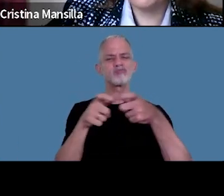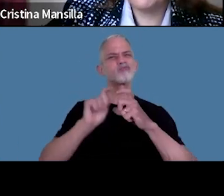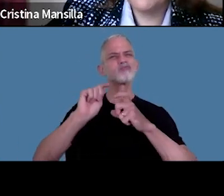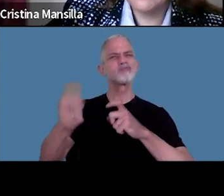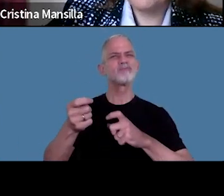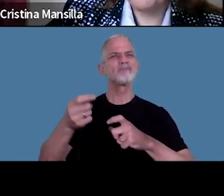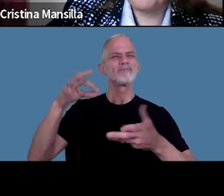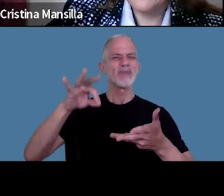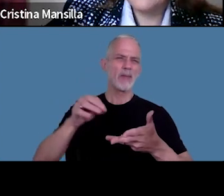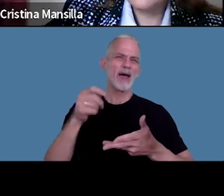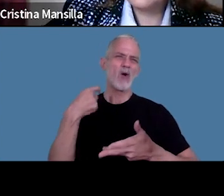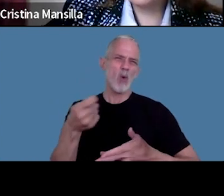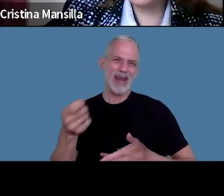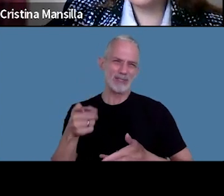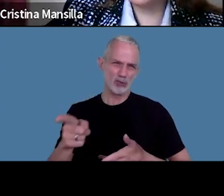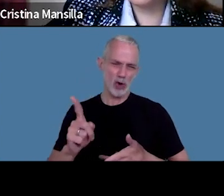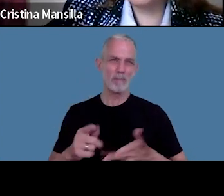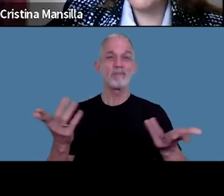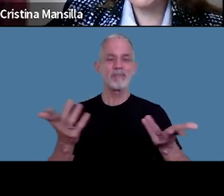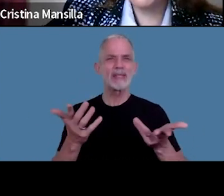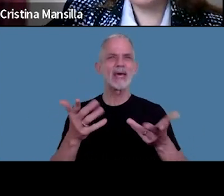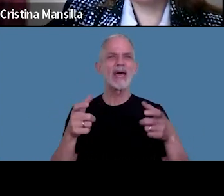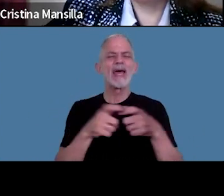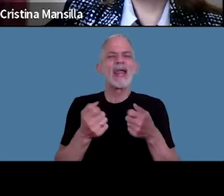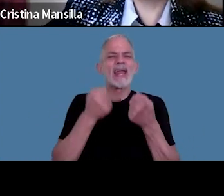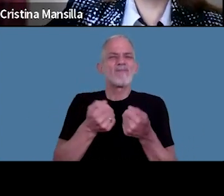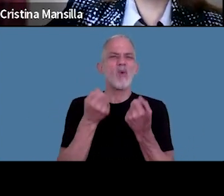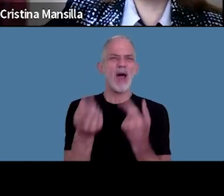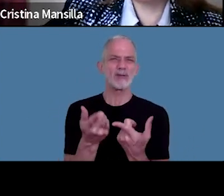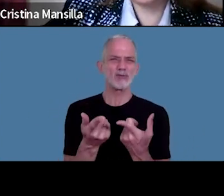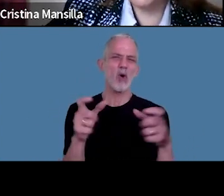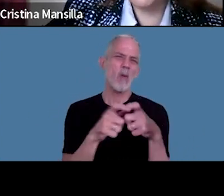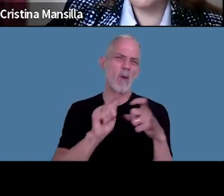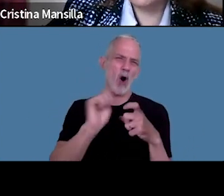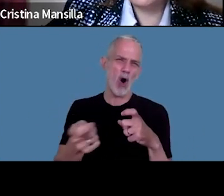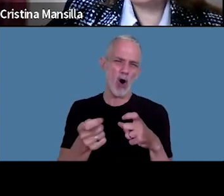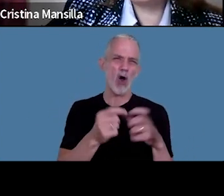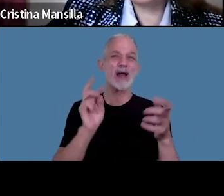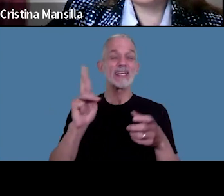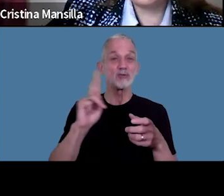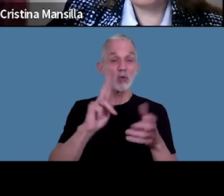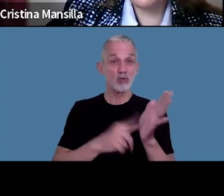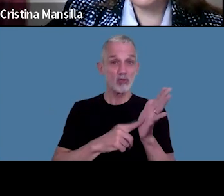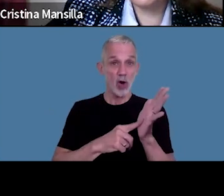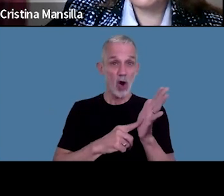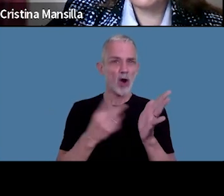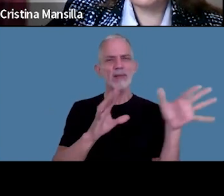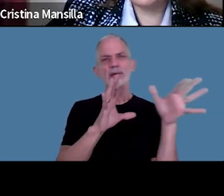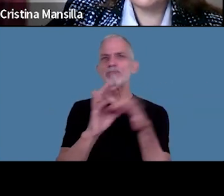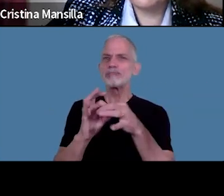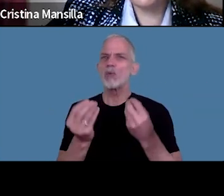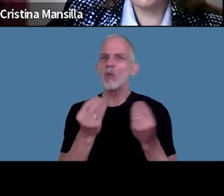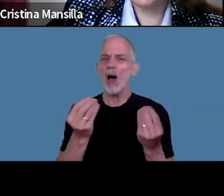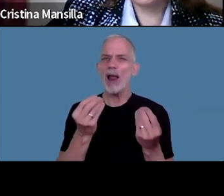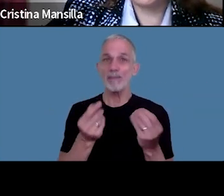ingreso previsional. Este refuerzo de acuerdo a la resolución viene de la mano del